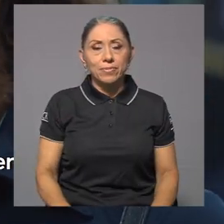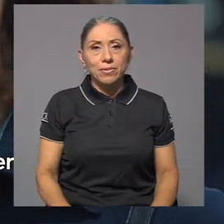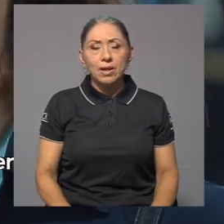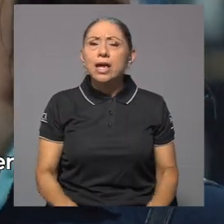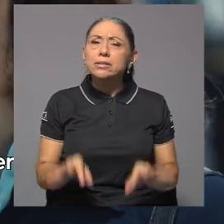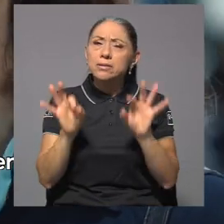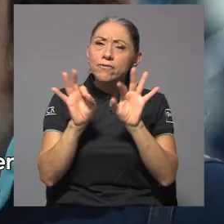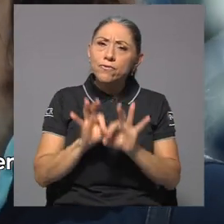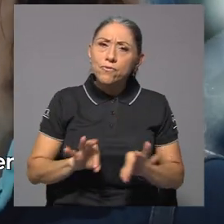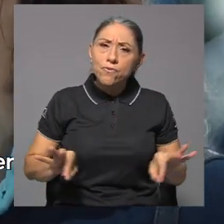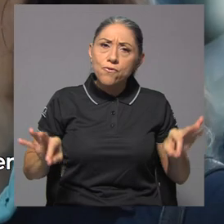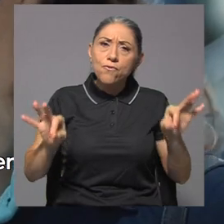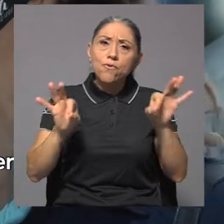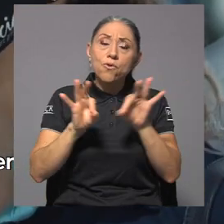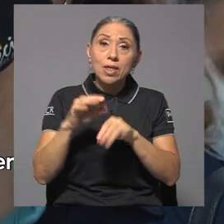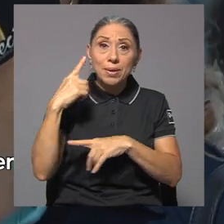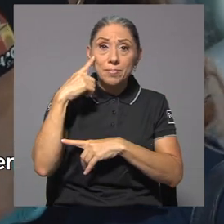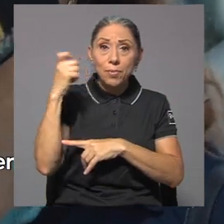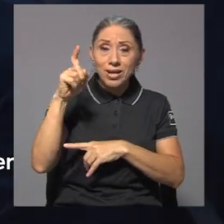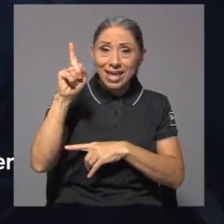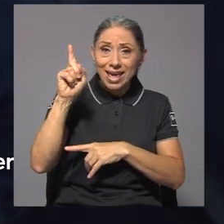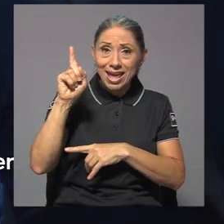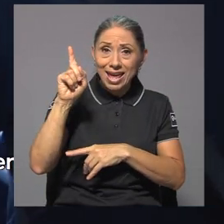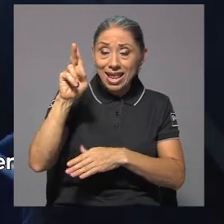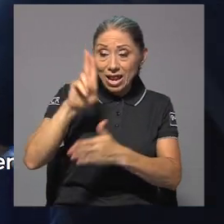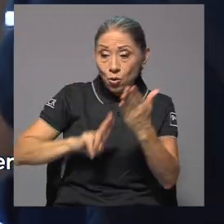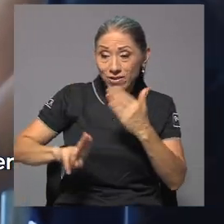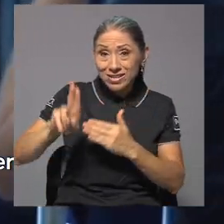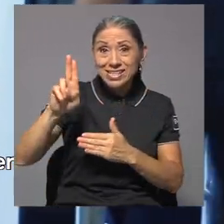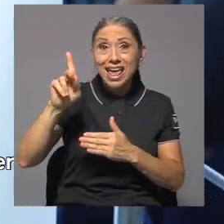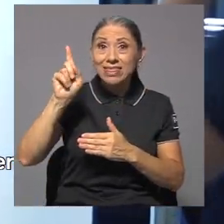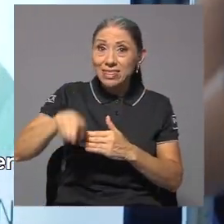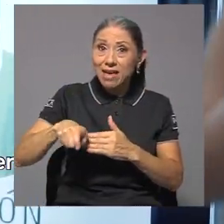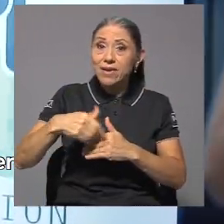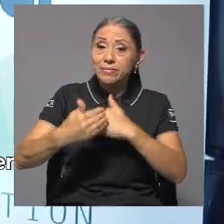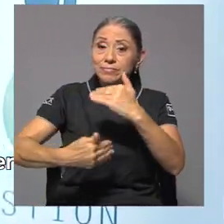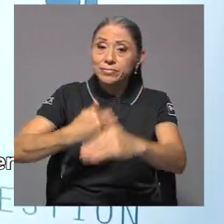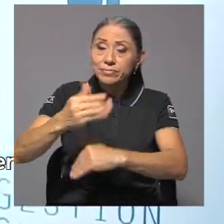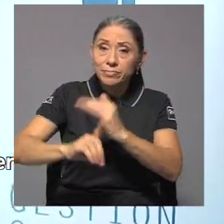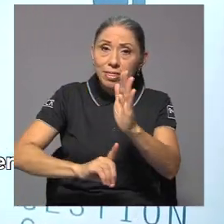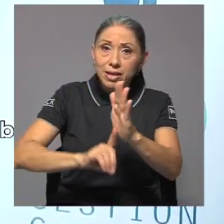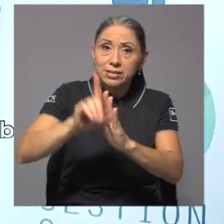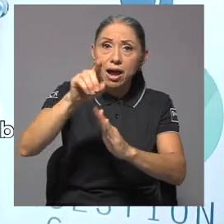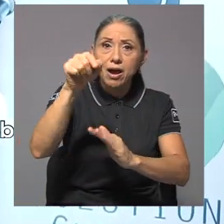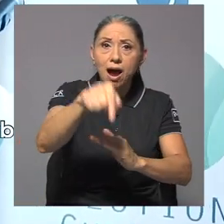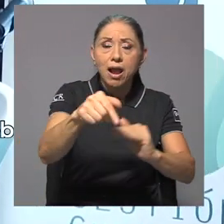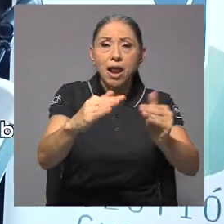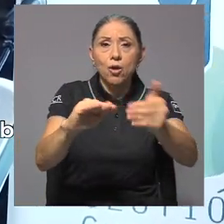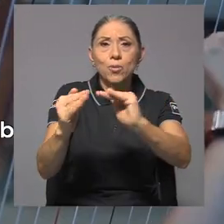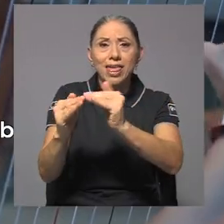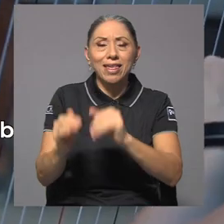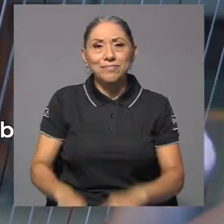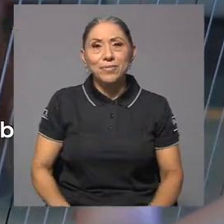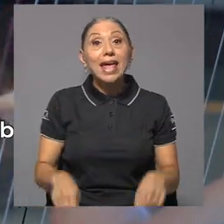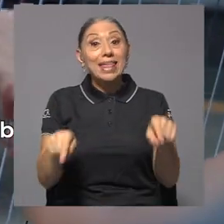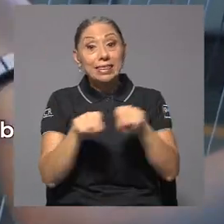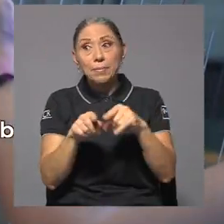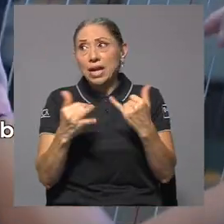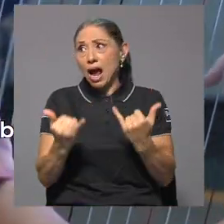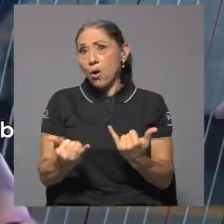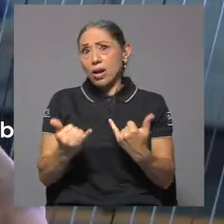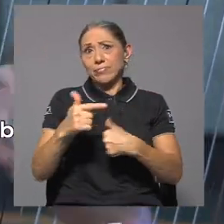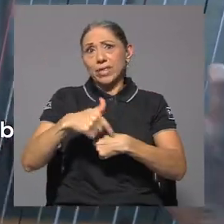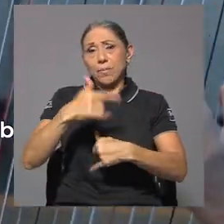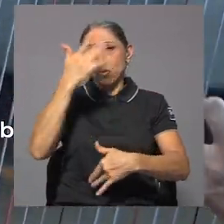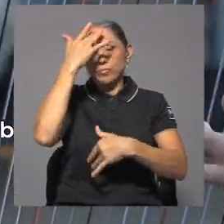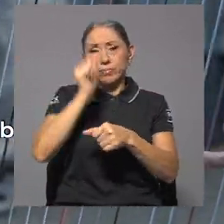Fundamental por el desarrollo que debe gestar la universidad en la comunidad y además en este tiempo